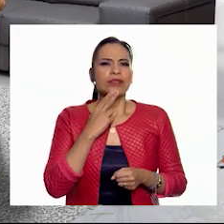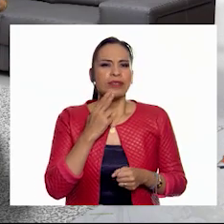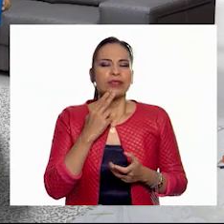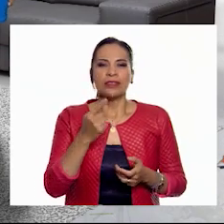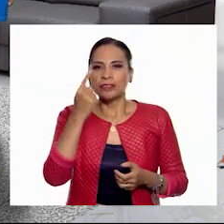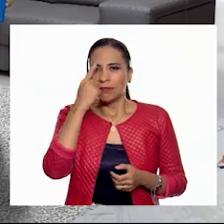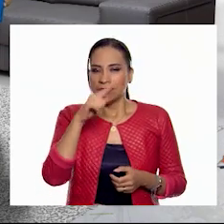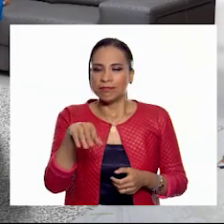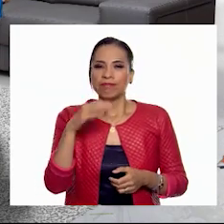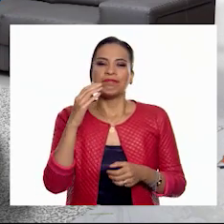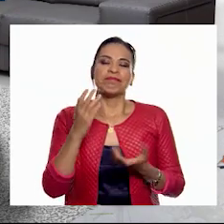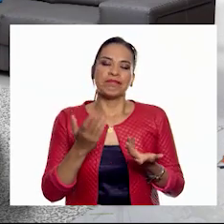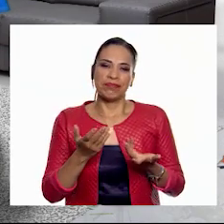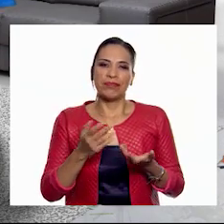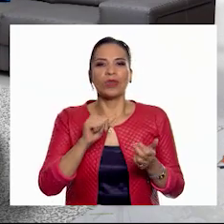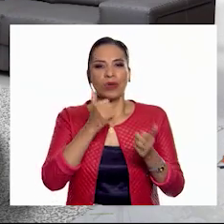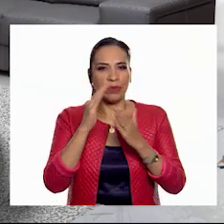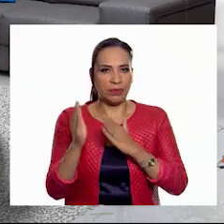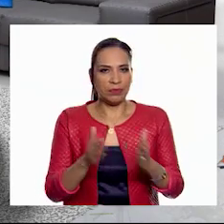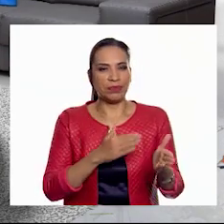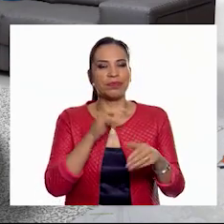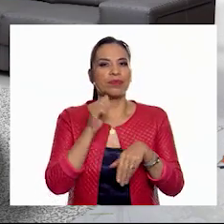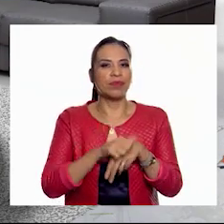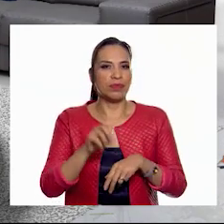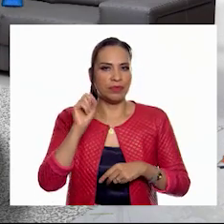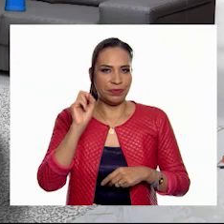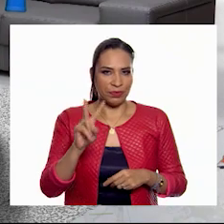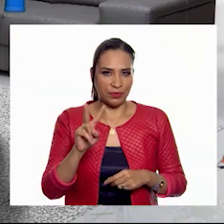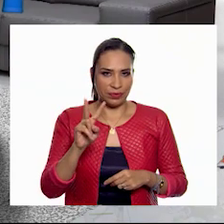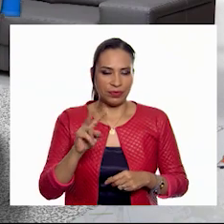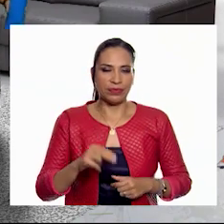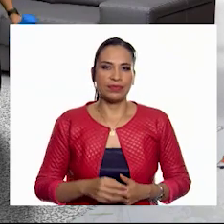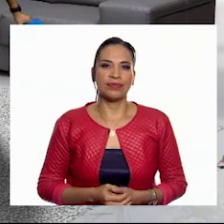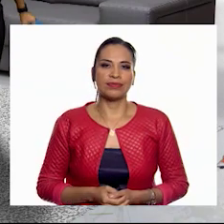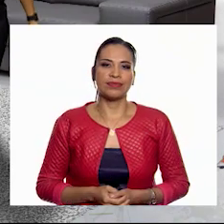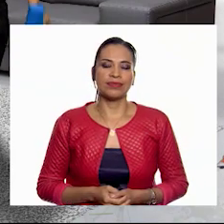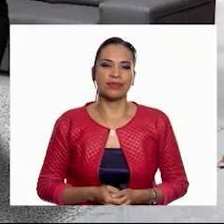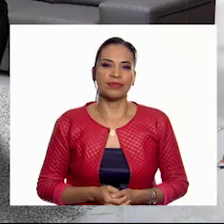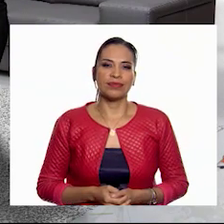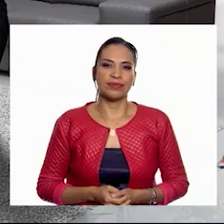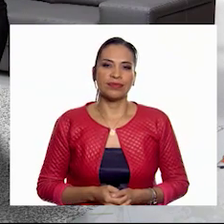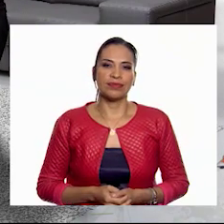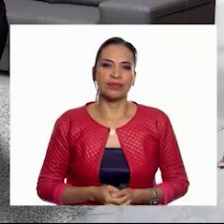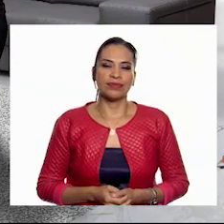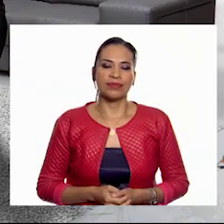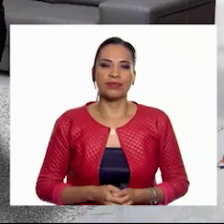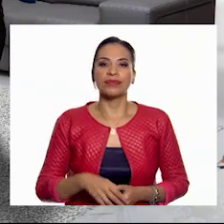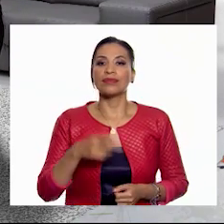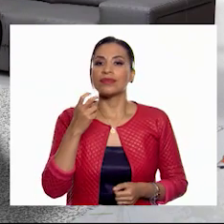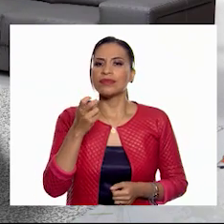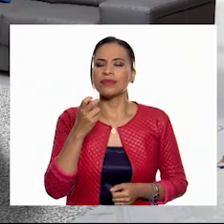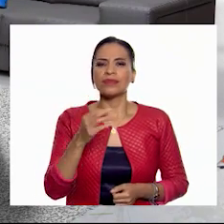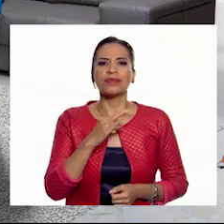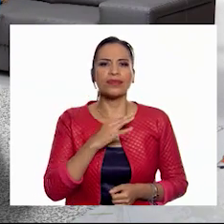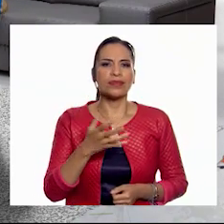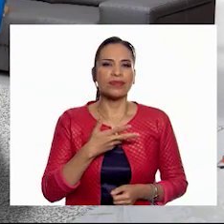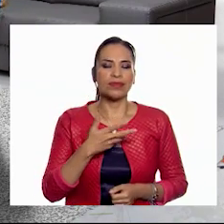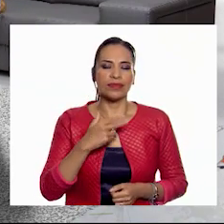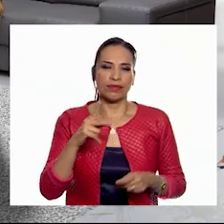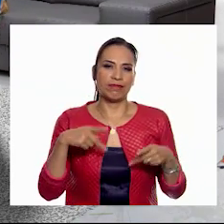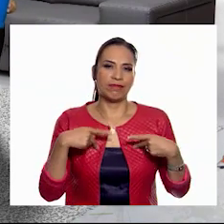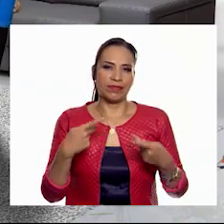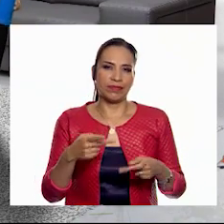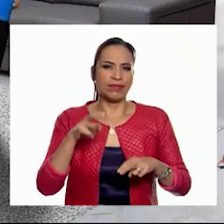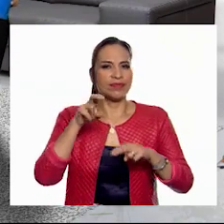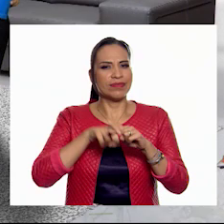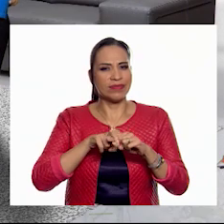para pasar al reto número dos. Con esto conseguiremos debilitar a